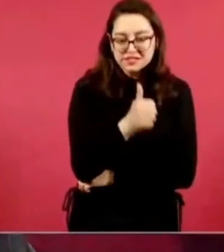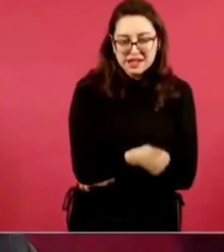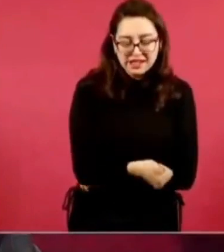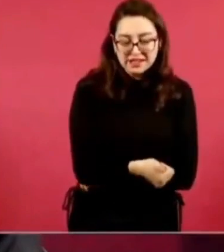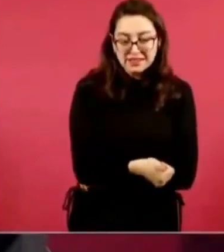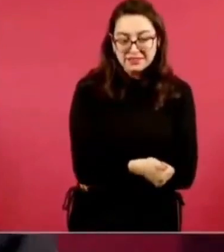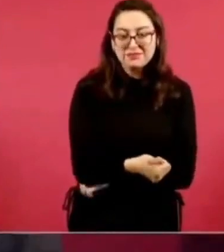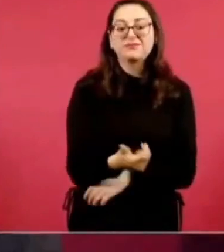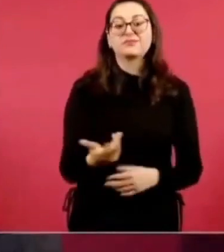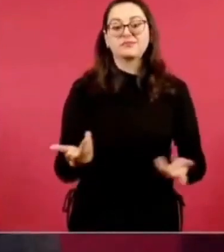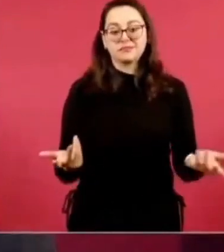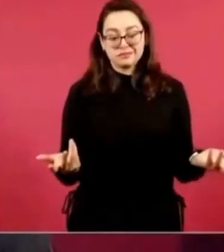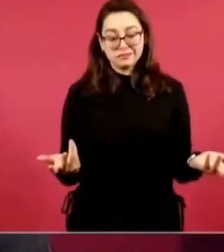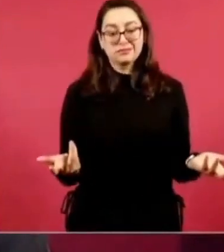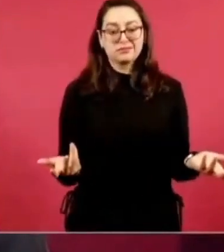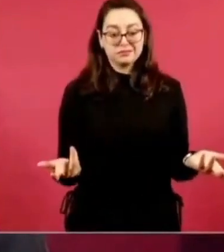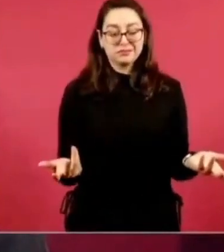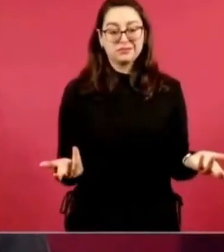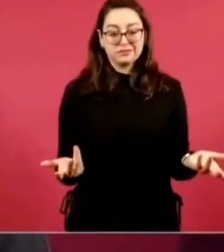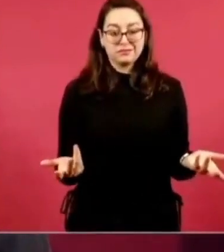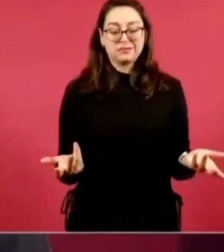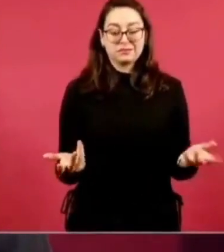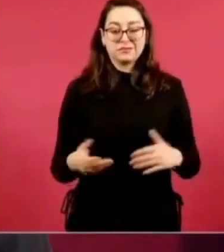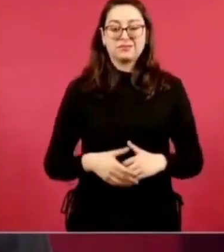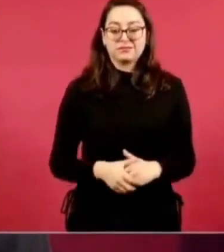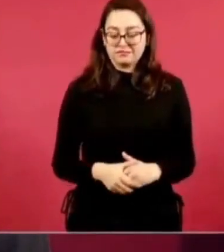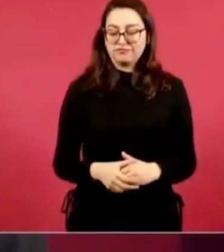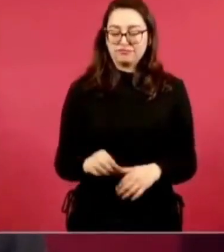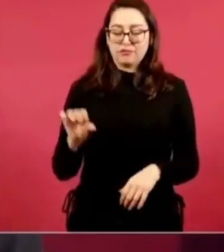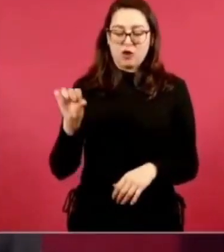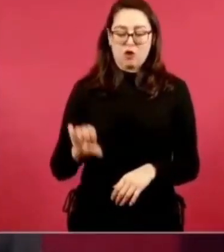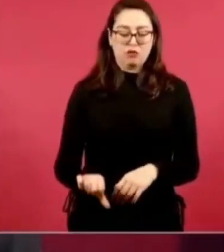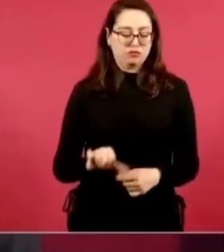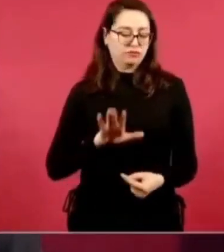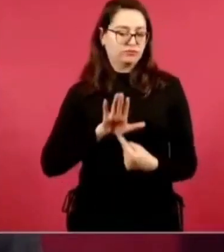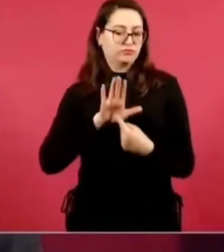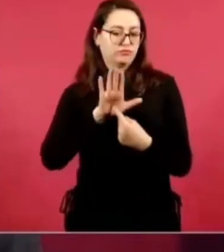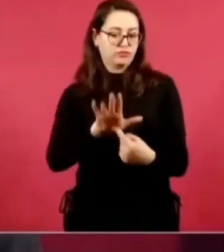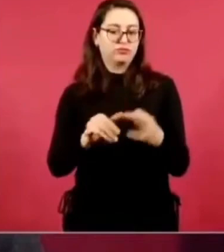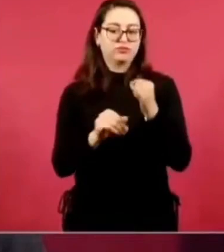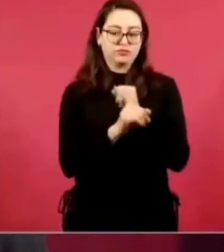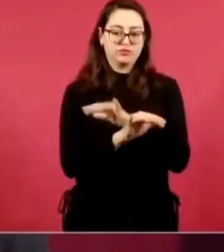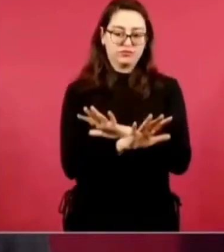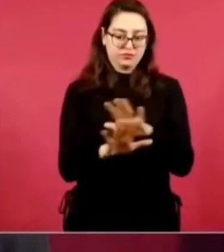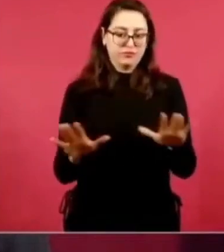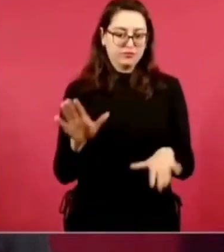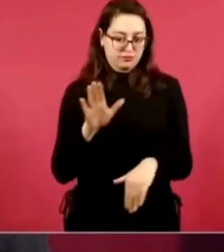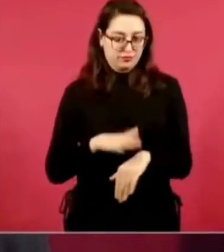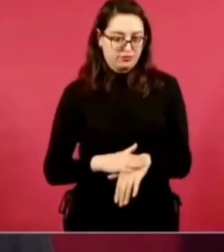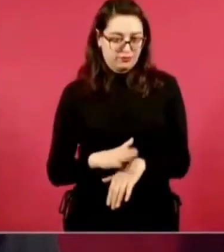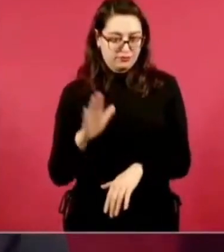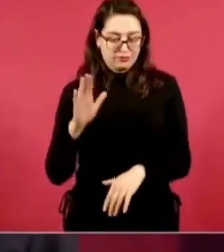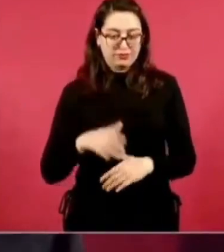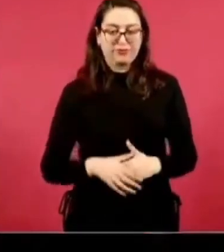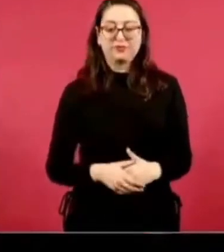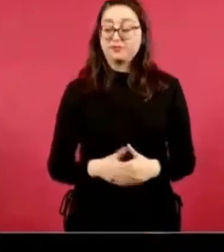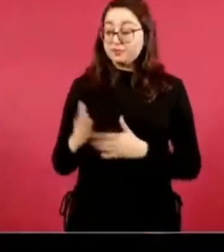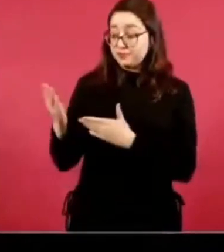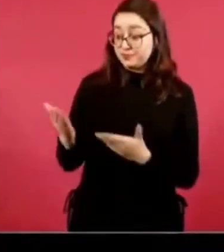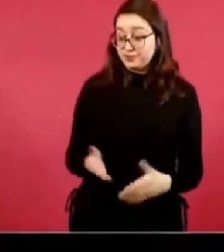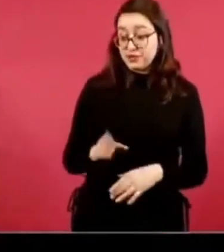Entonces, ahora el licenciado Bartosz nos va a explicar y empezamos con don Diego.